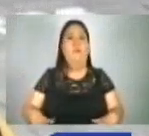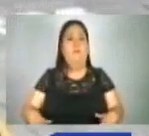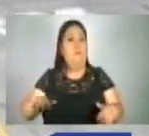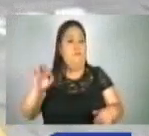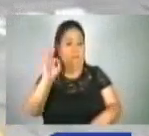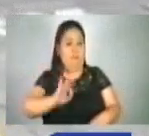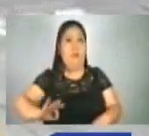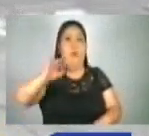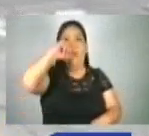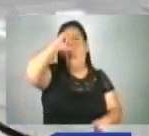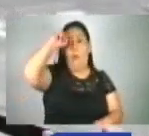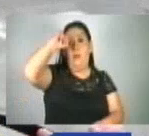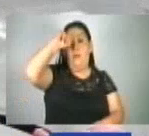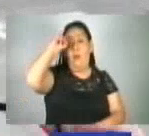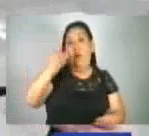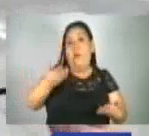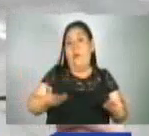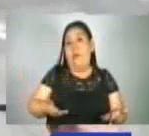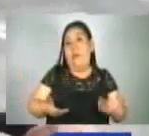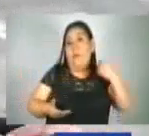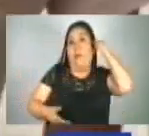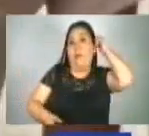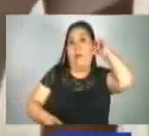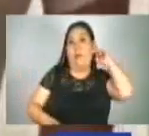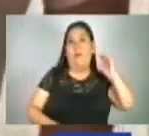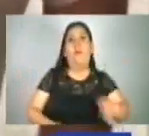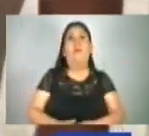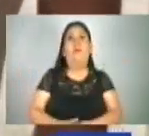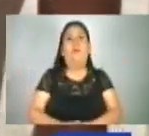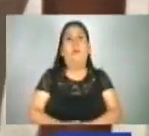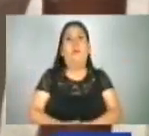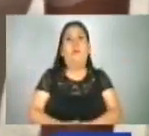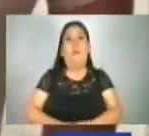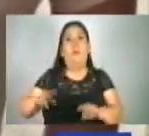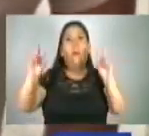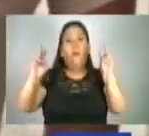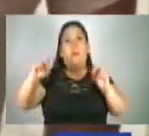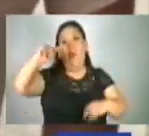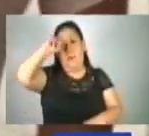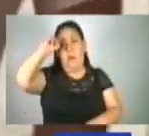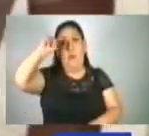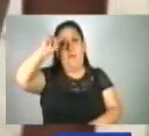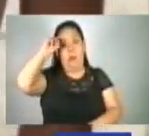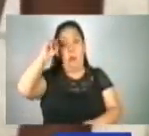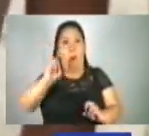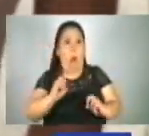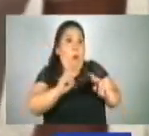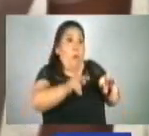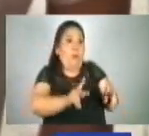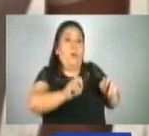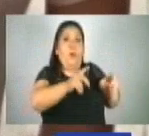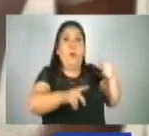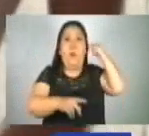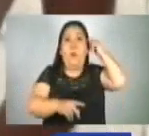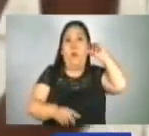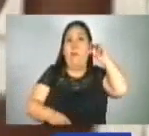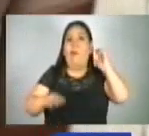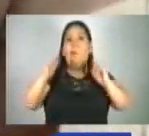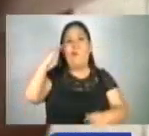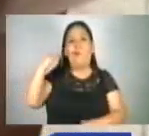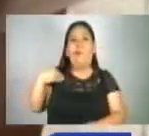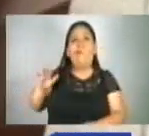a veces mejor que los hombres. Por ejemplo, en laboral, que a veces se les da más oportunidad a los hombres que a las mujeres,